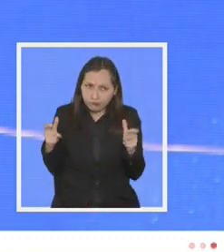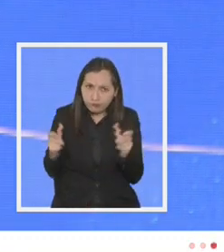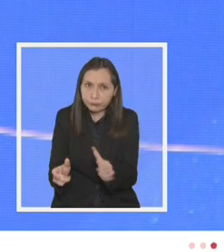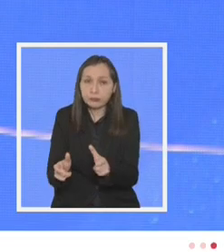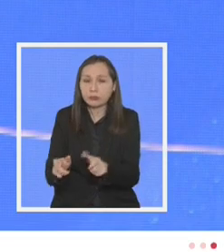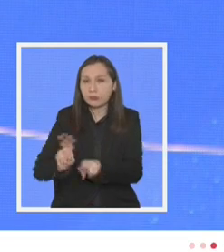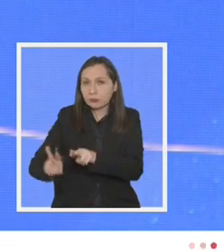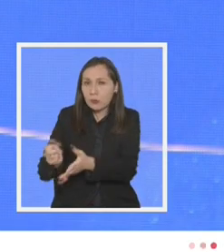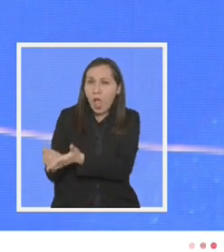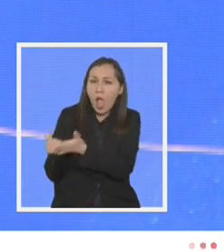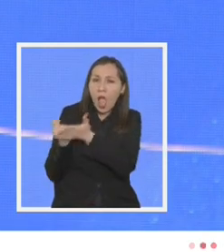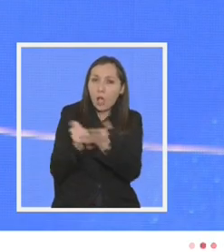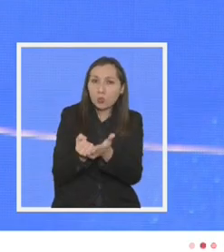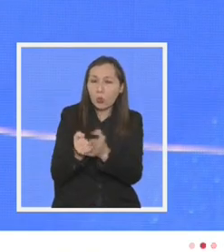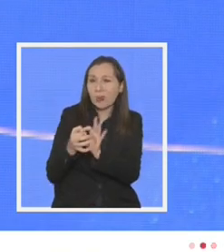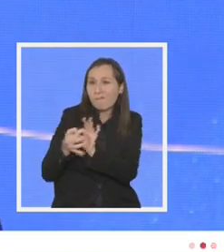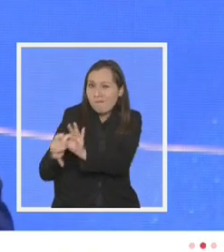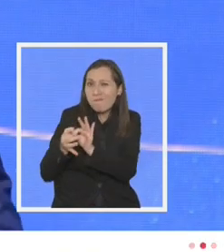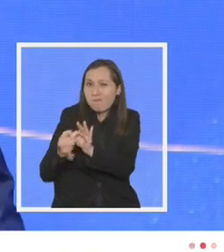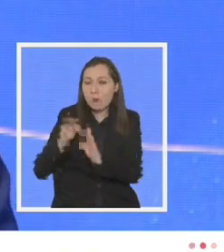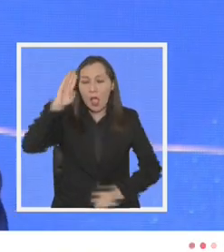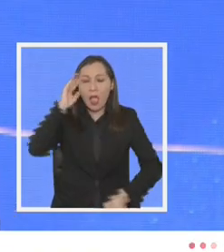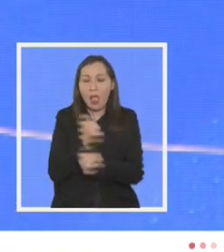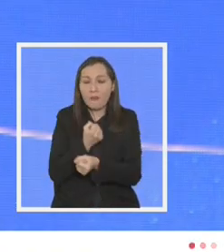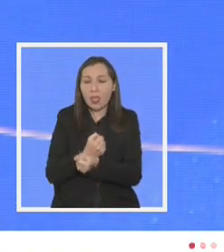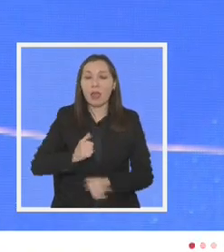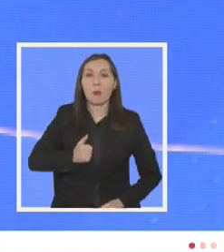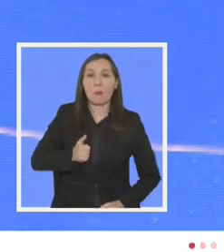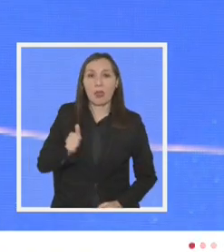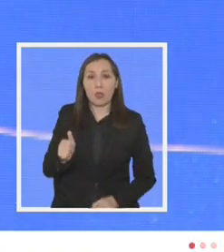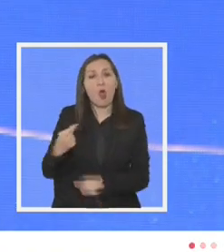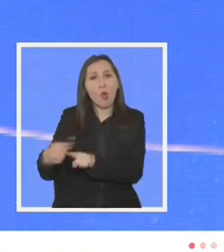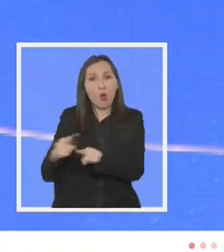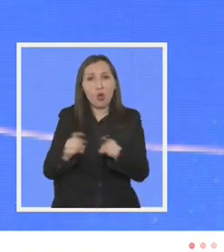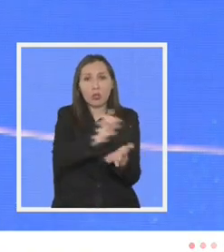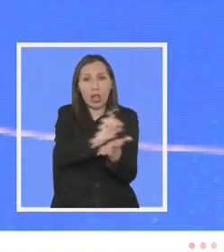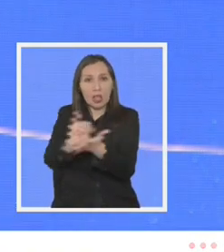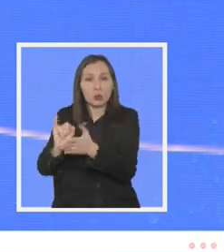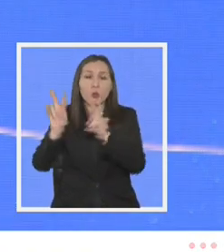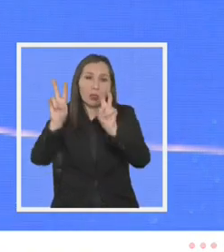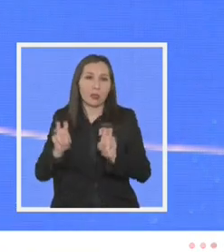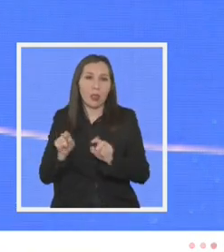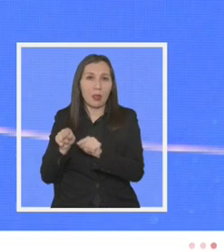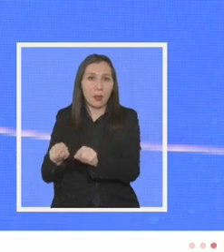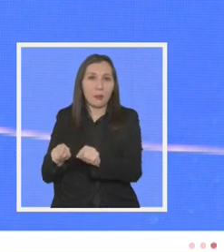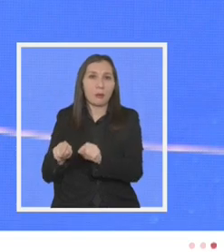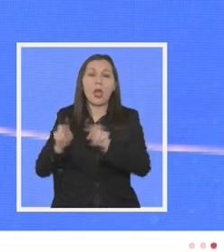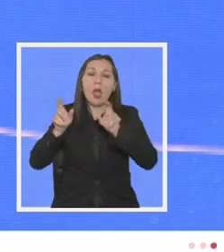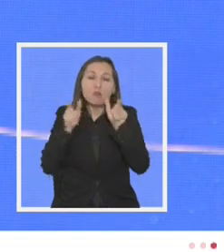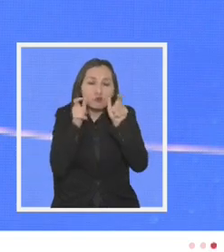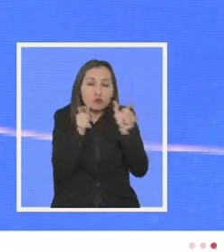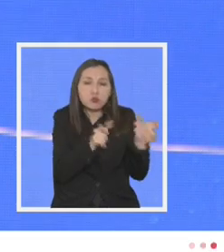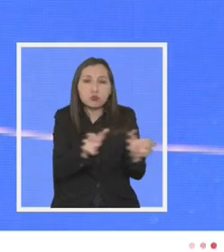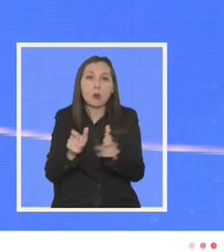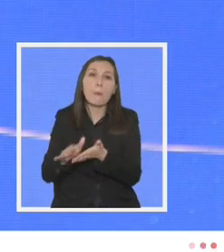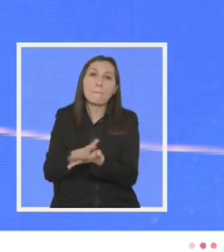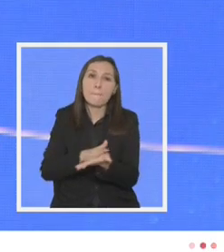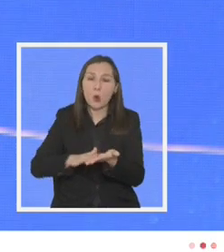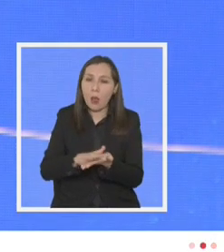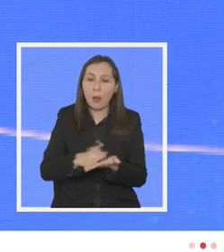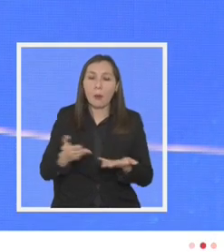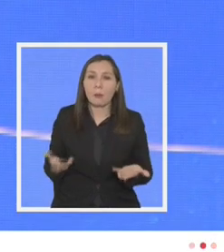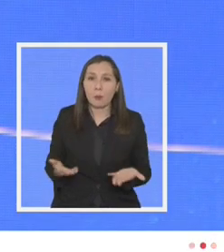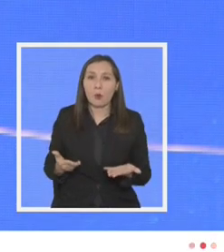colaboración estrecha de carabineros la PDI y otras instituciones vinculadas a la materia de seguridad por ejemplo